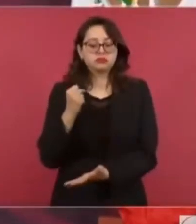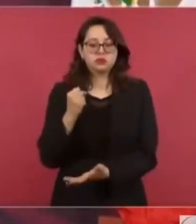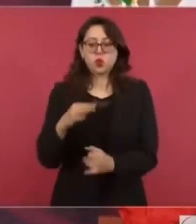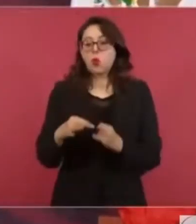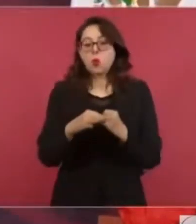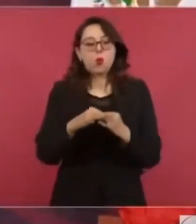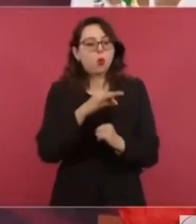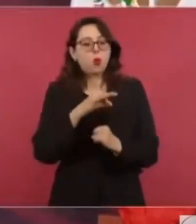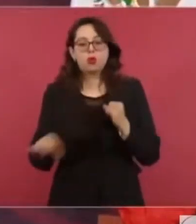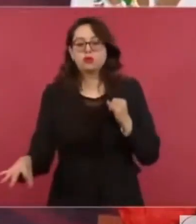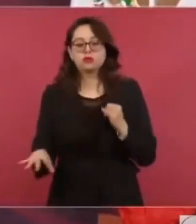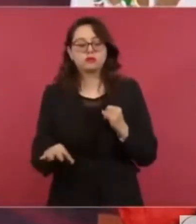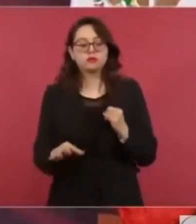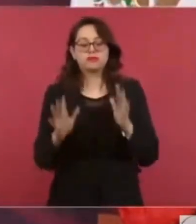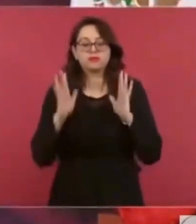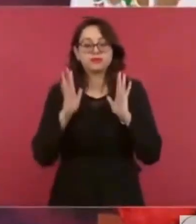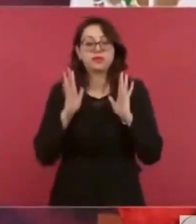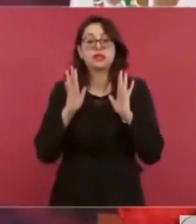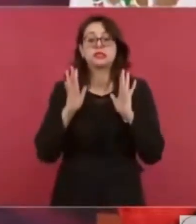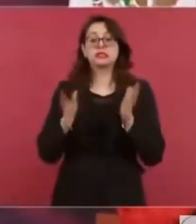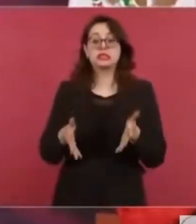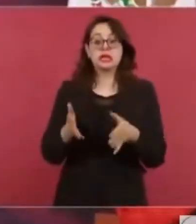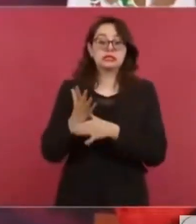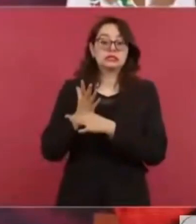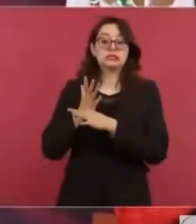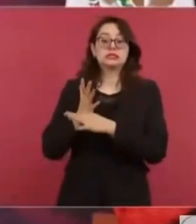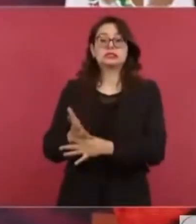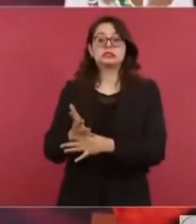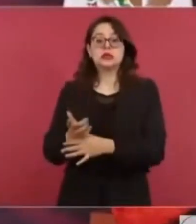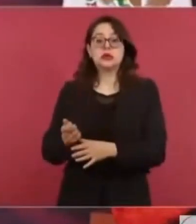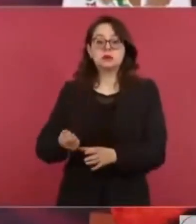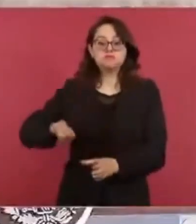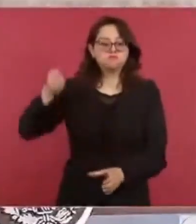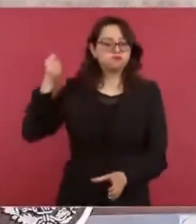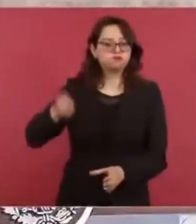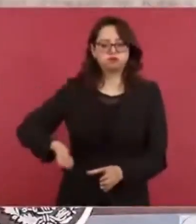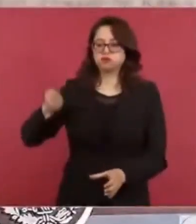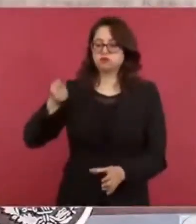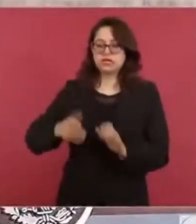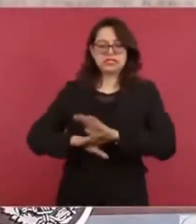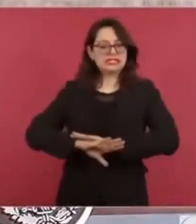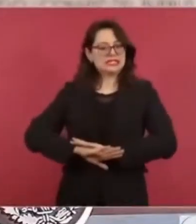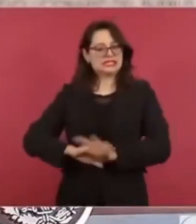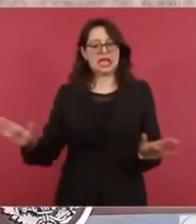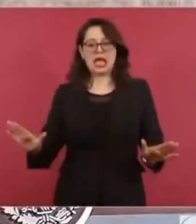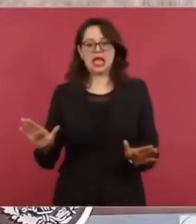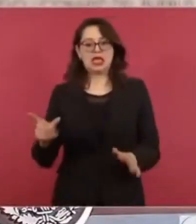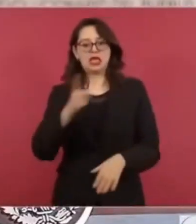Sería, como ellos mismos dicen, cosa juzgada.